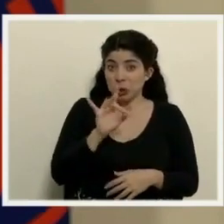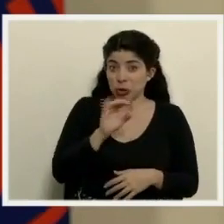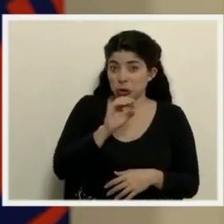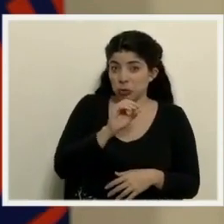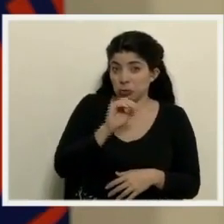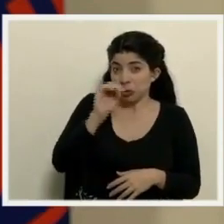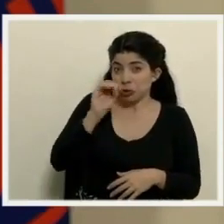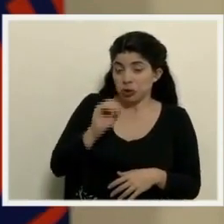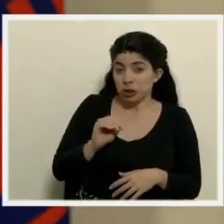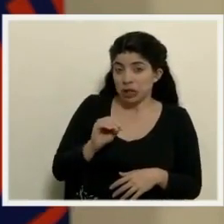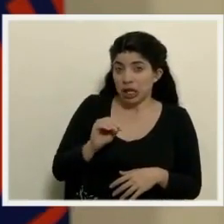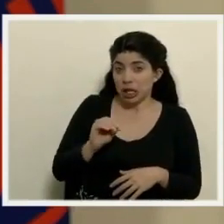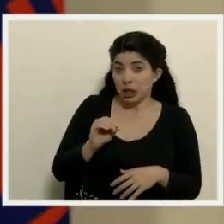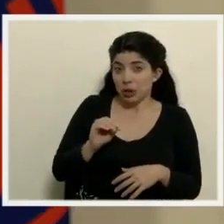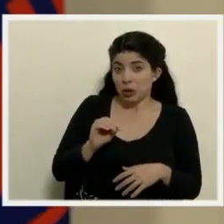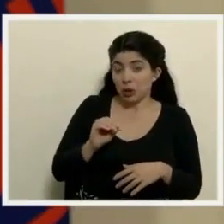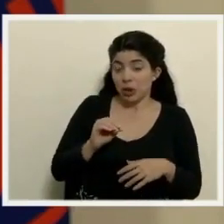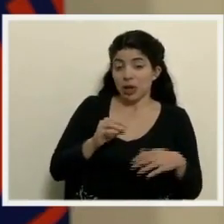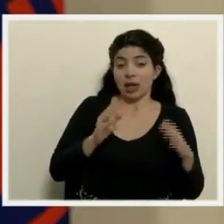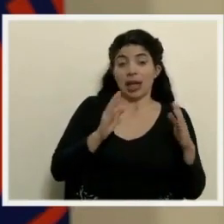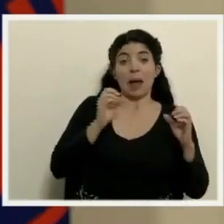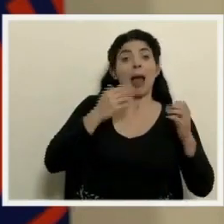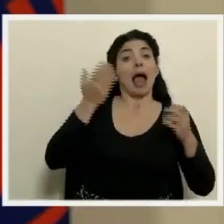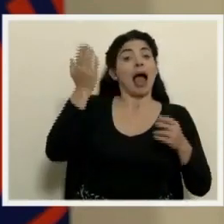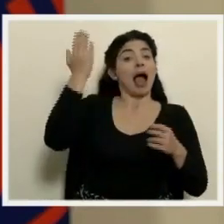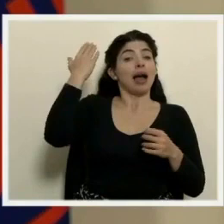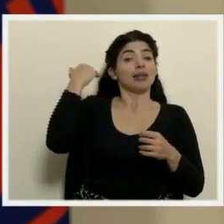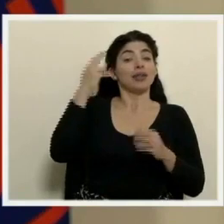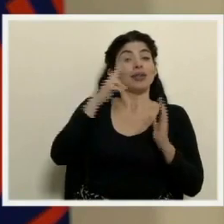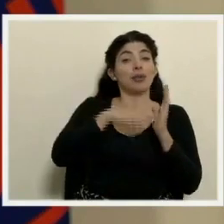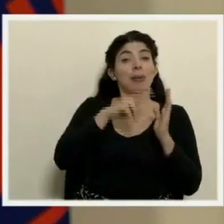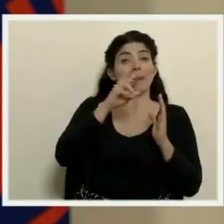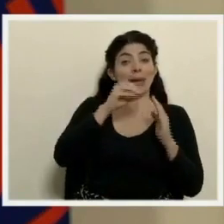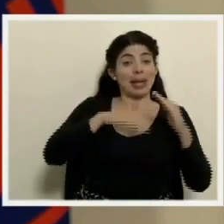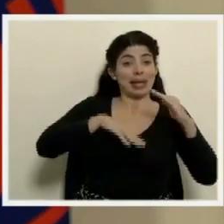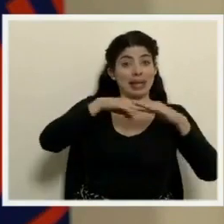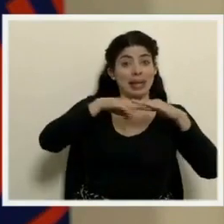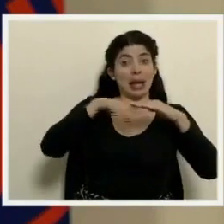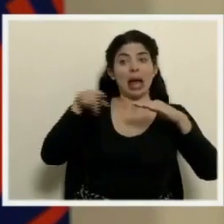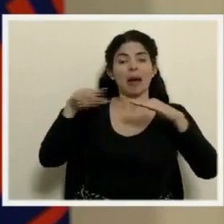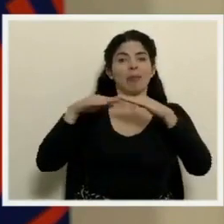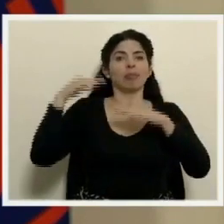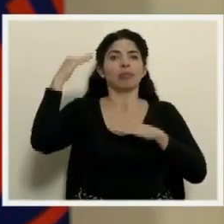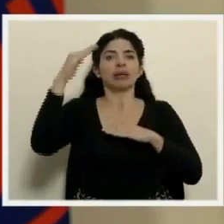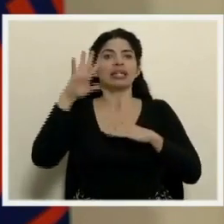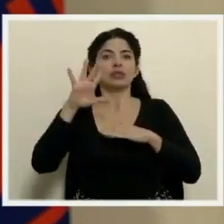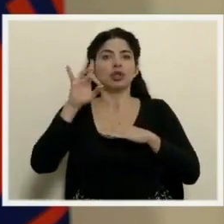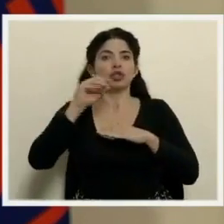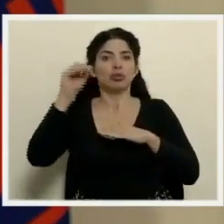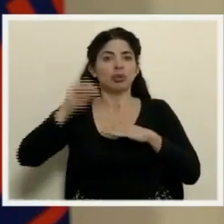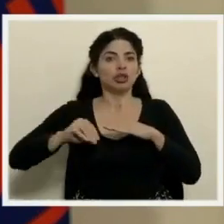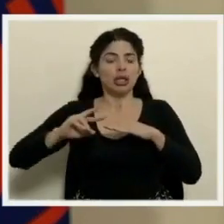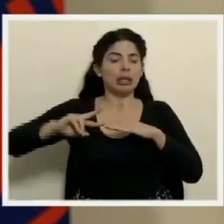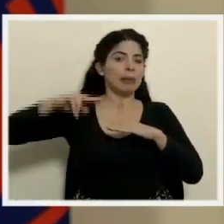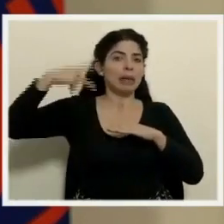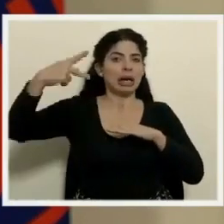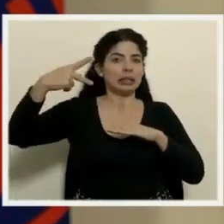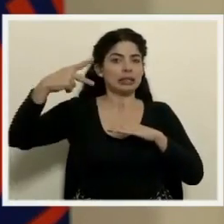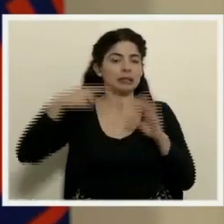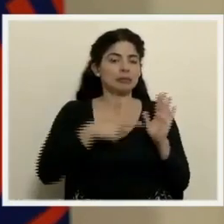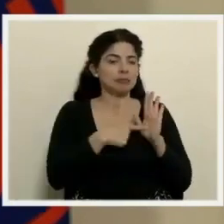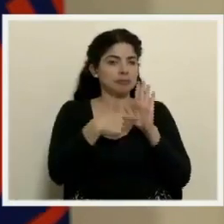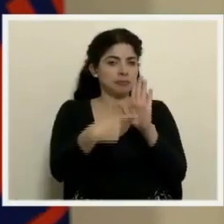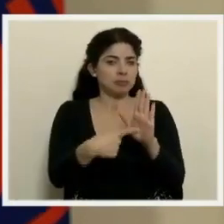del máximo de casos que tuvimos en el 2020. Si podemos proyectar la gráfica, podemos